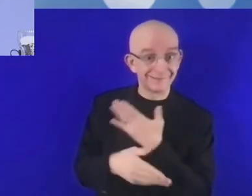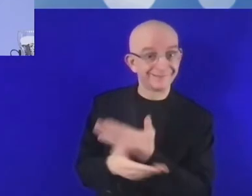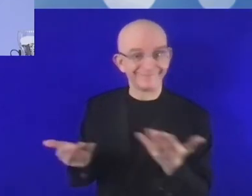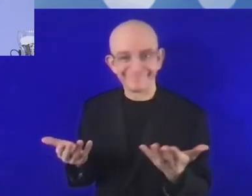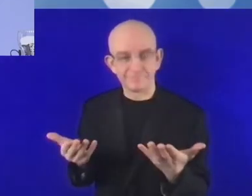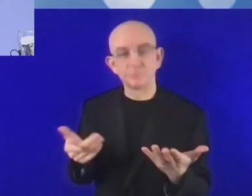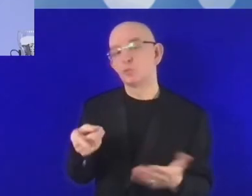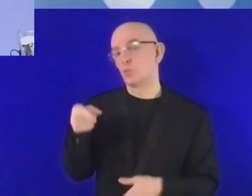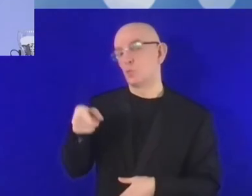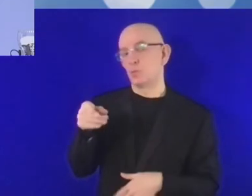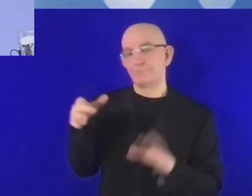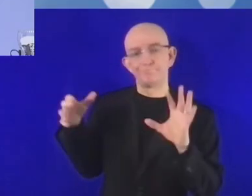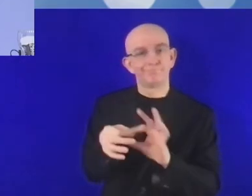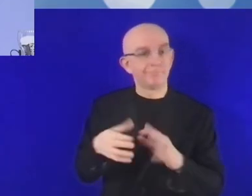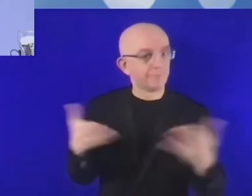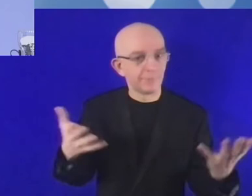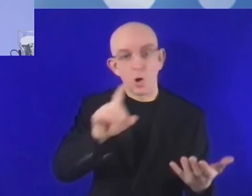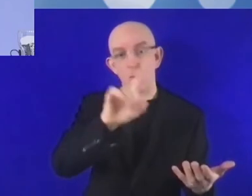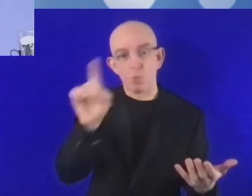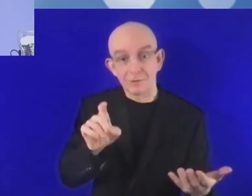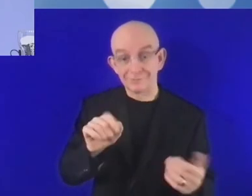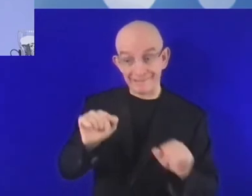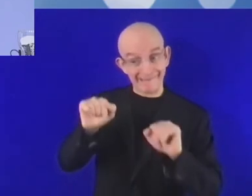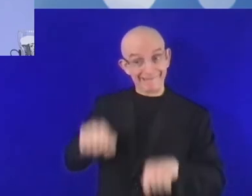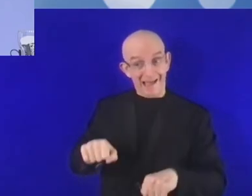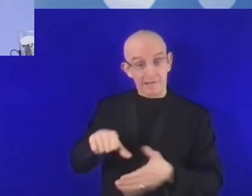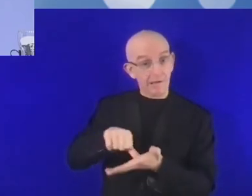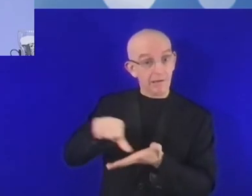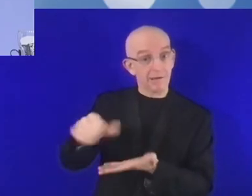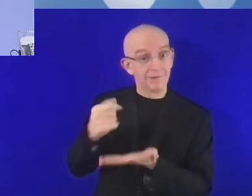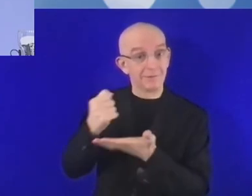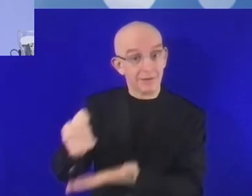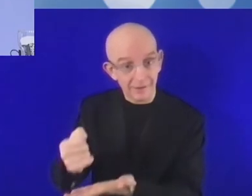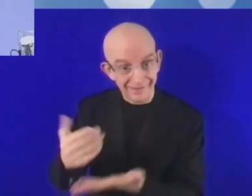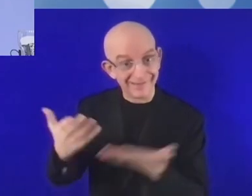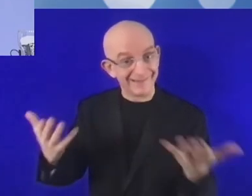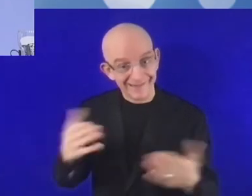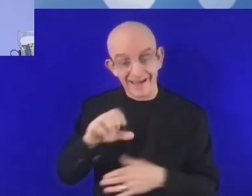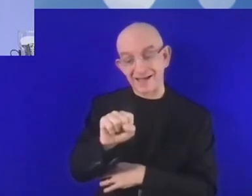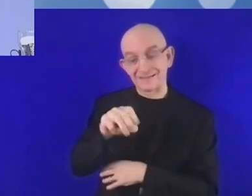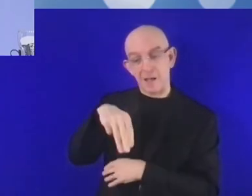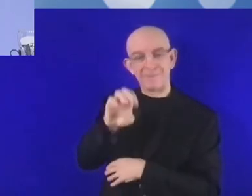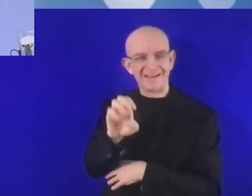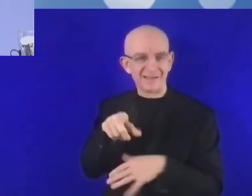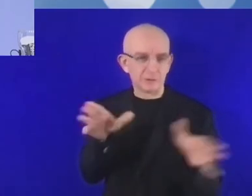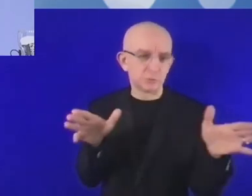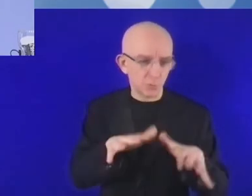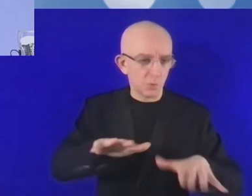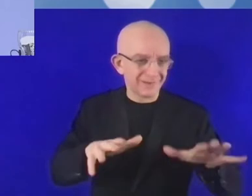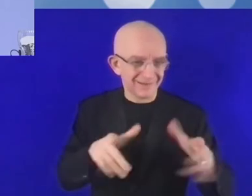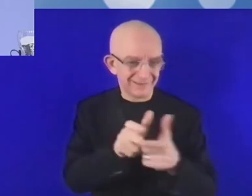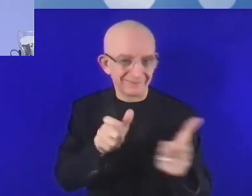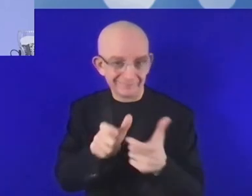Y aquí surge la pregunta de la accesibilidad, o más bien, si las pymes pueden